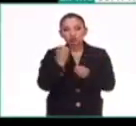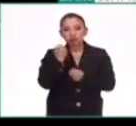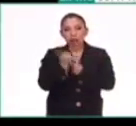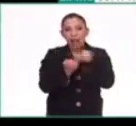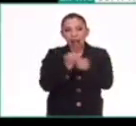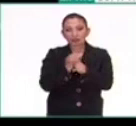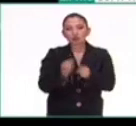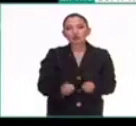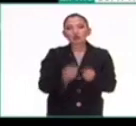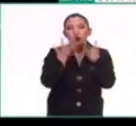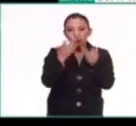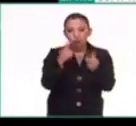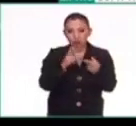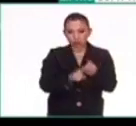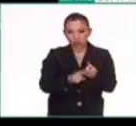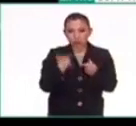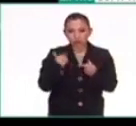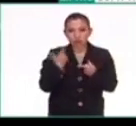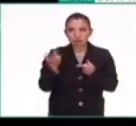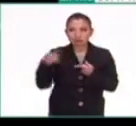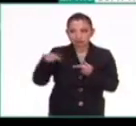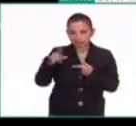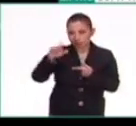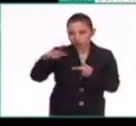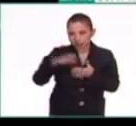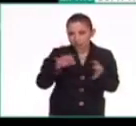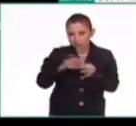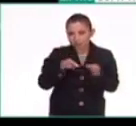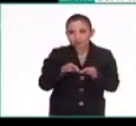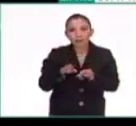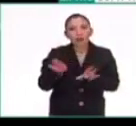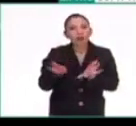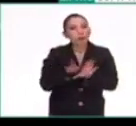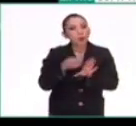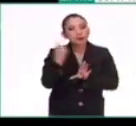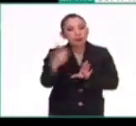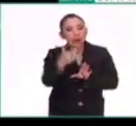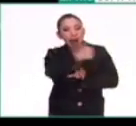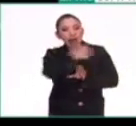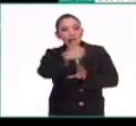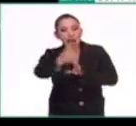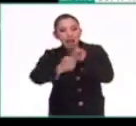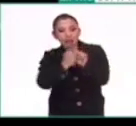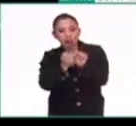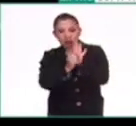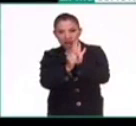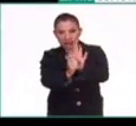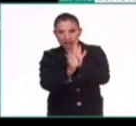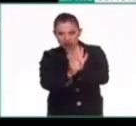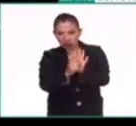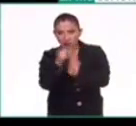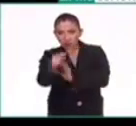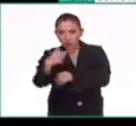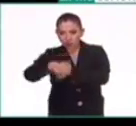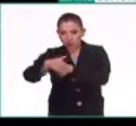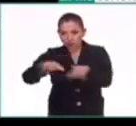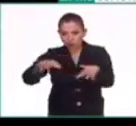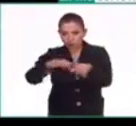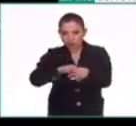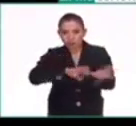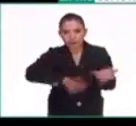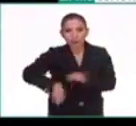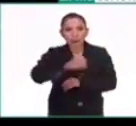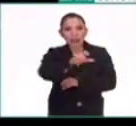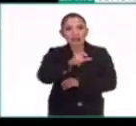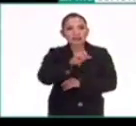hablaremos de ella, que son las cuentas de cómo se va a llamar cada año. Tiene un signo y un numeral. Luego vamos a